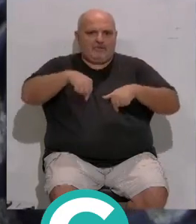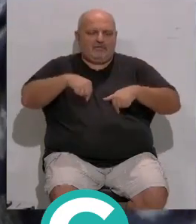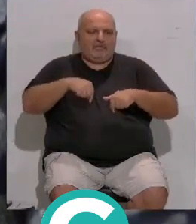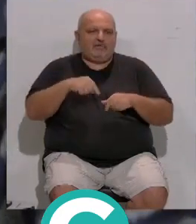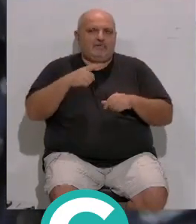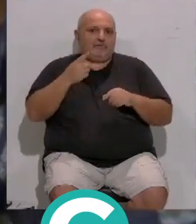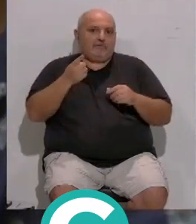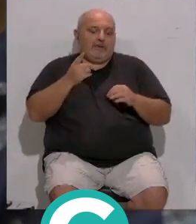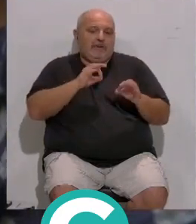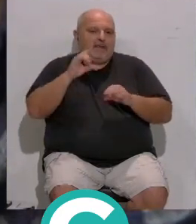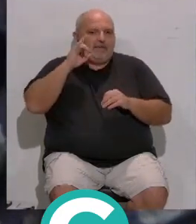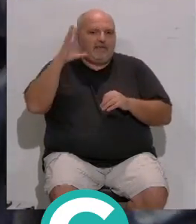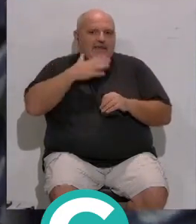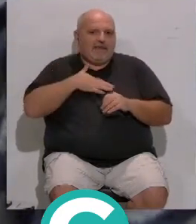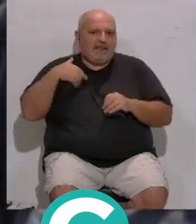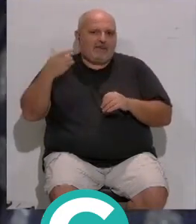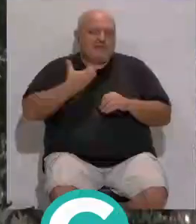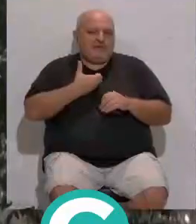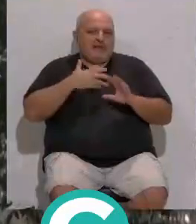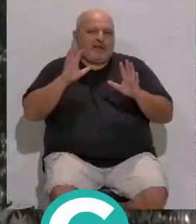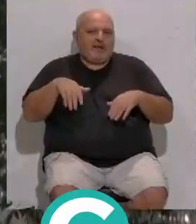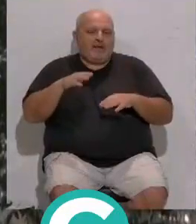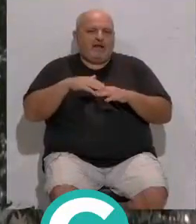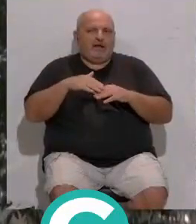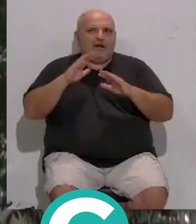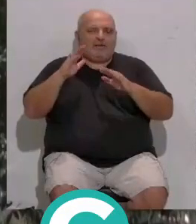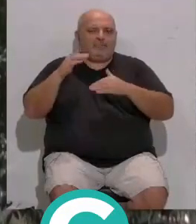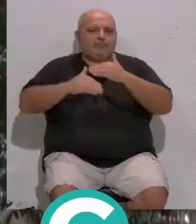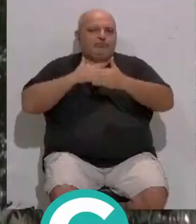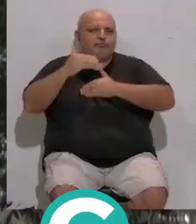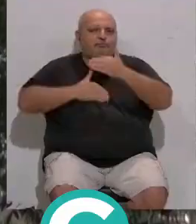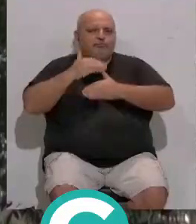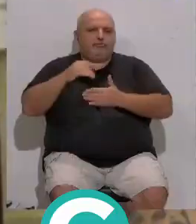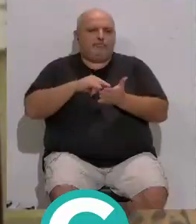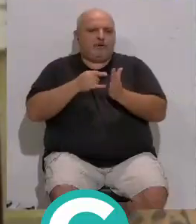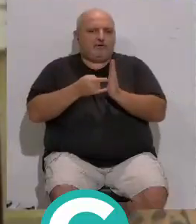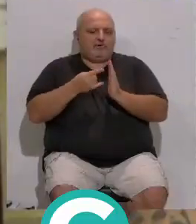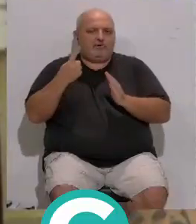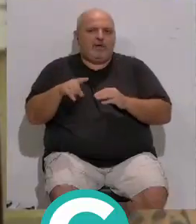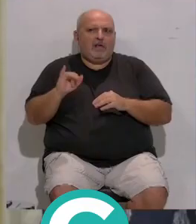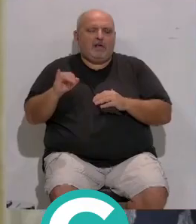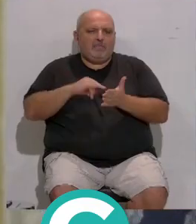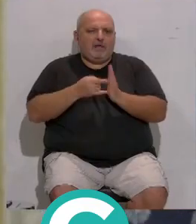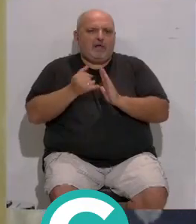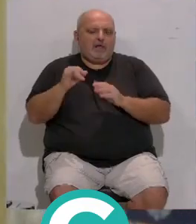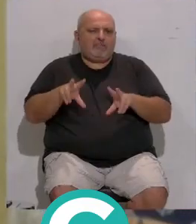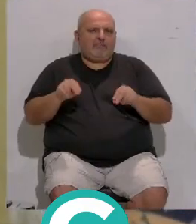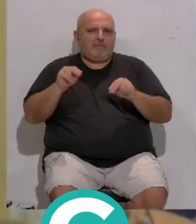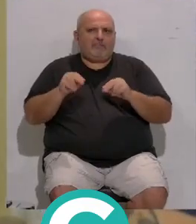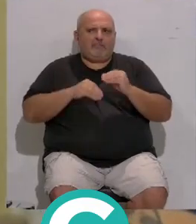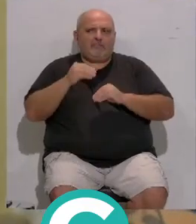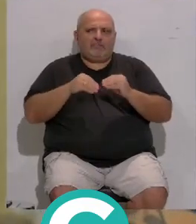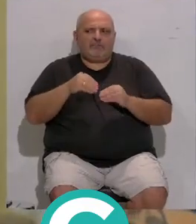Este es el propósito... ...que se contempla desde el ayuntamiento... ...atendiendo el avanzado... ...que se encuentra el proyecto... ...existe proyecto. Se terminó hace...